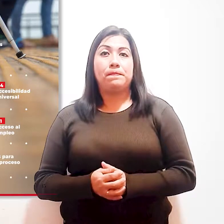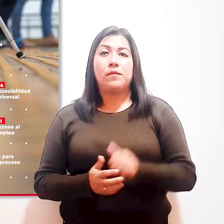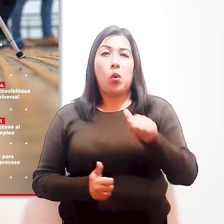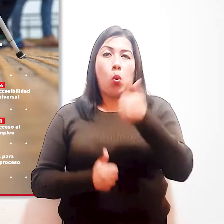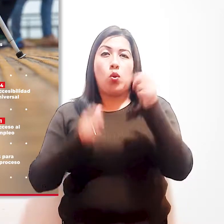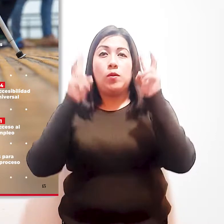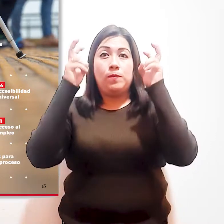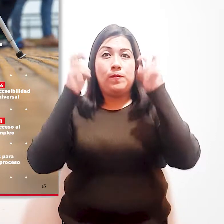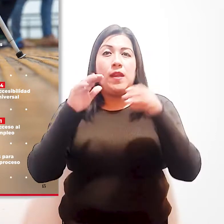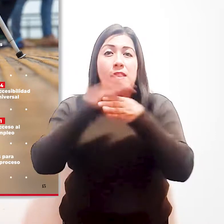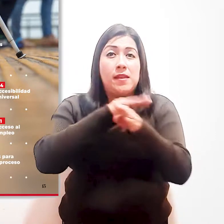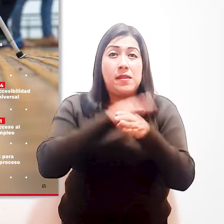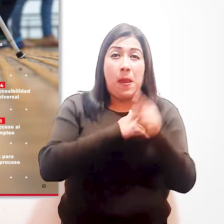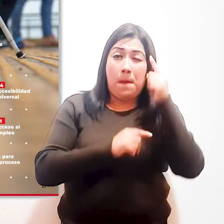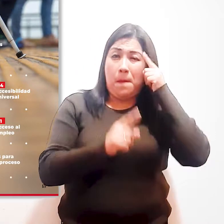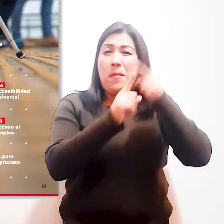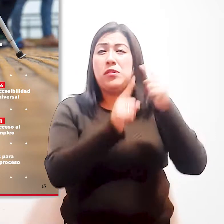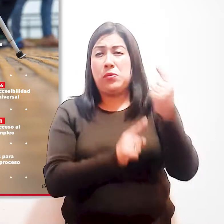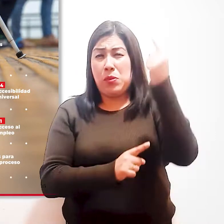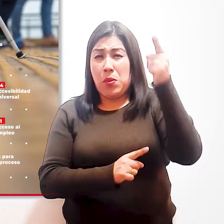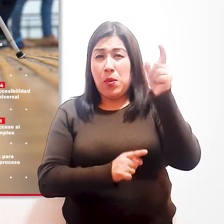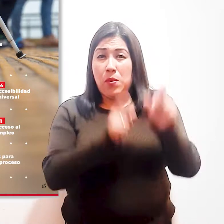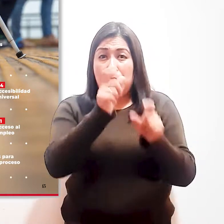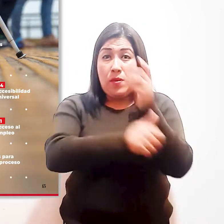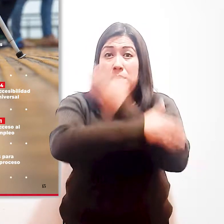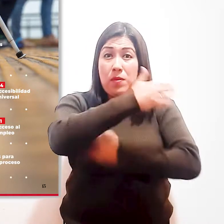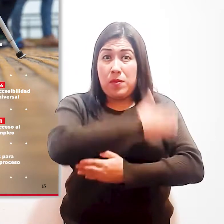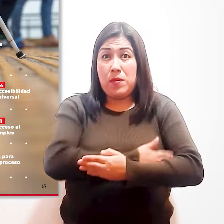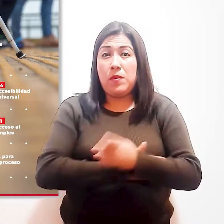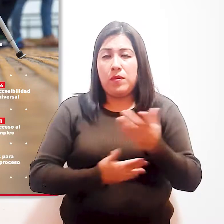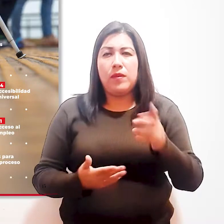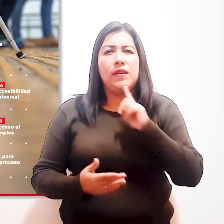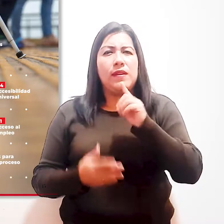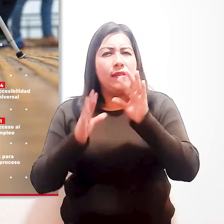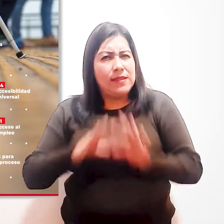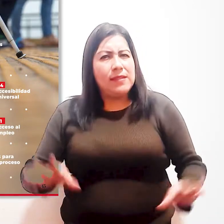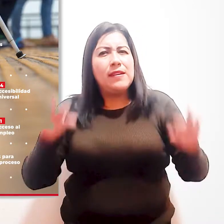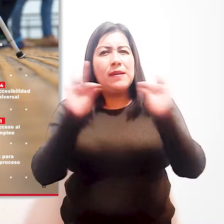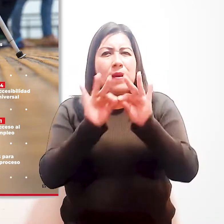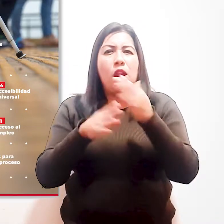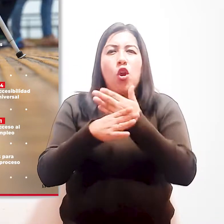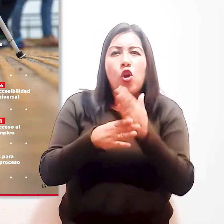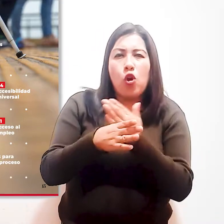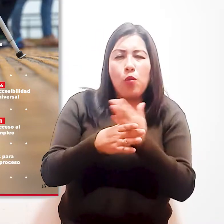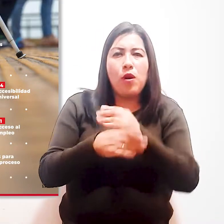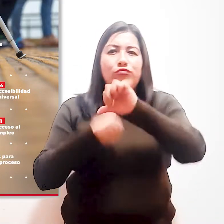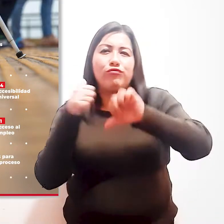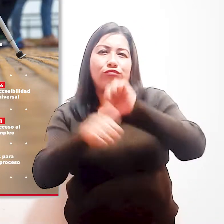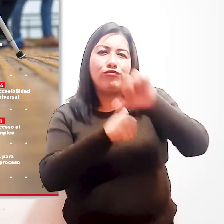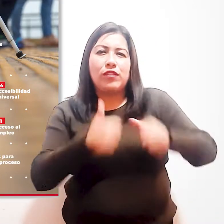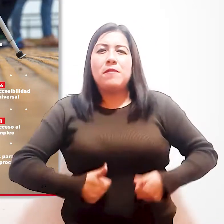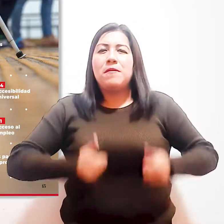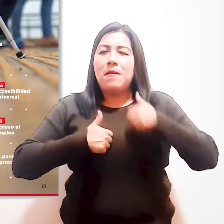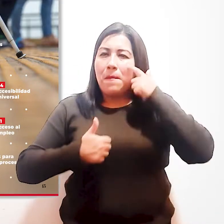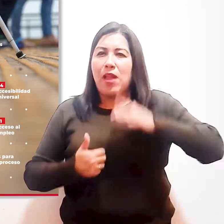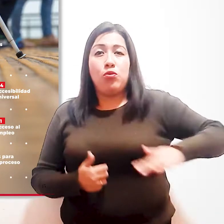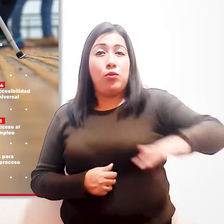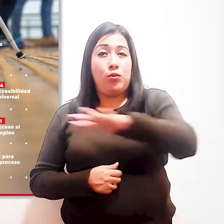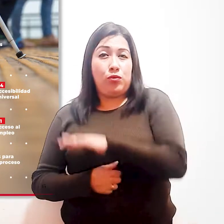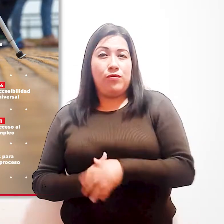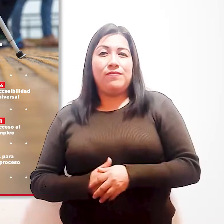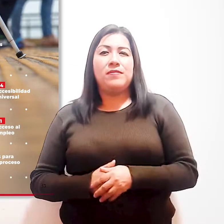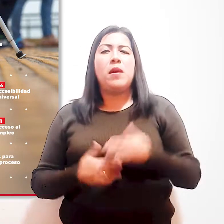Accesibilidad no es solo para discapacidad. La importancia de vivir y compartir espacios adecuados y universales para todas y todos.